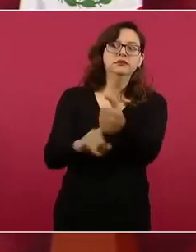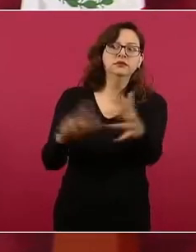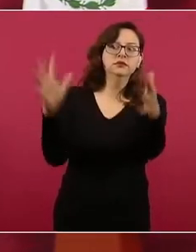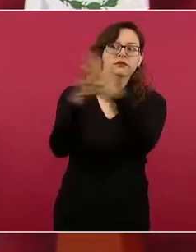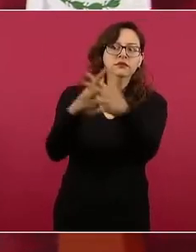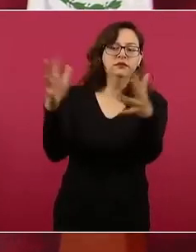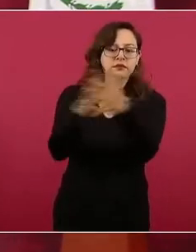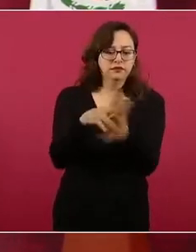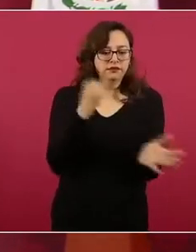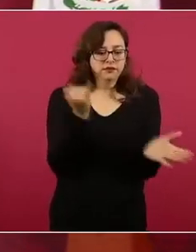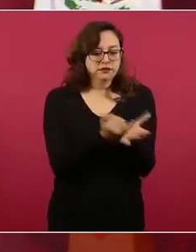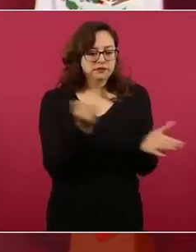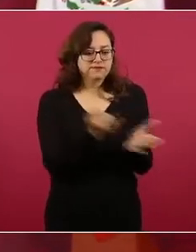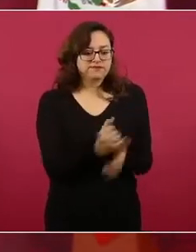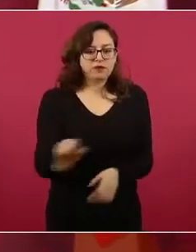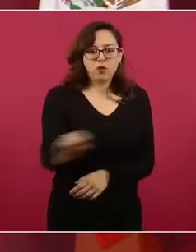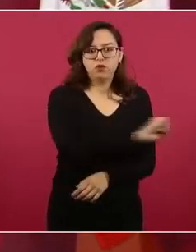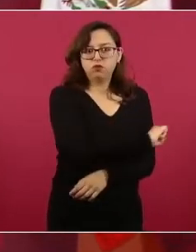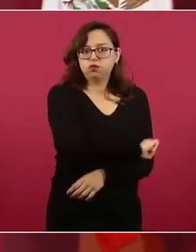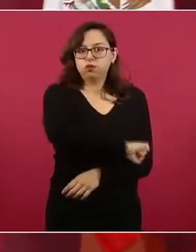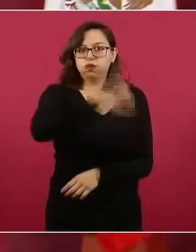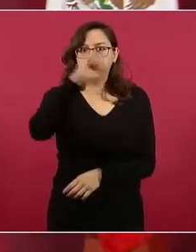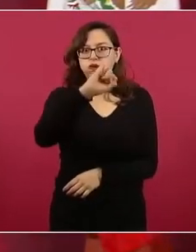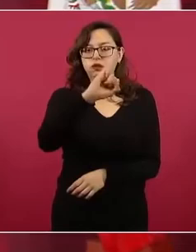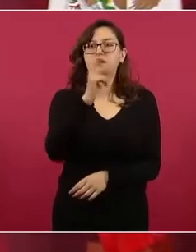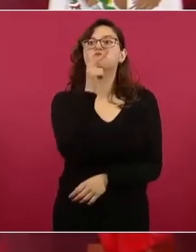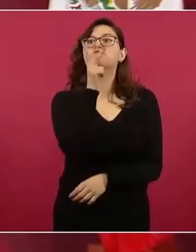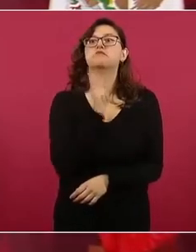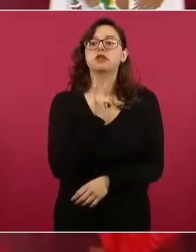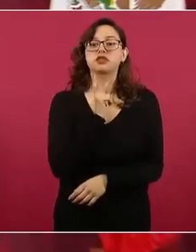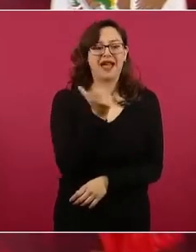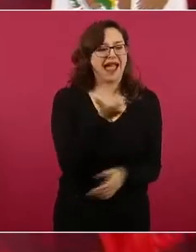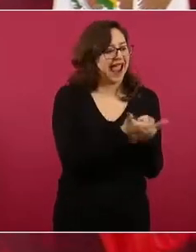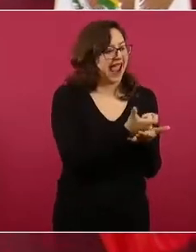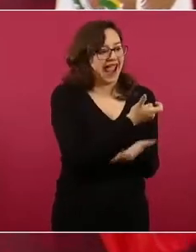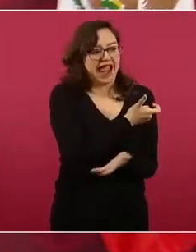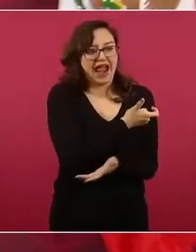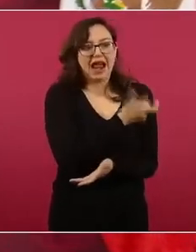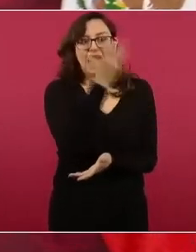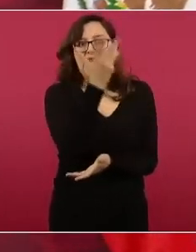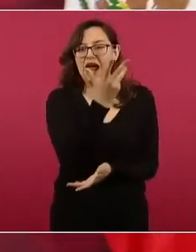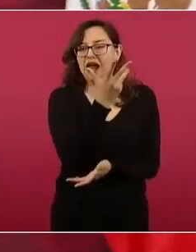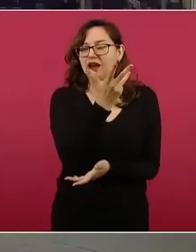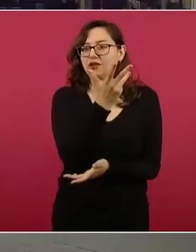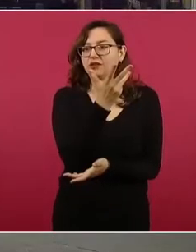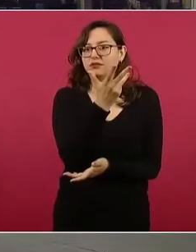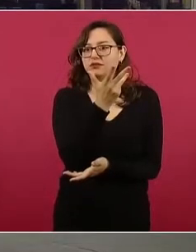También, ¿saben dónde invertían durante el periodo neoliberal?